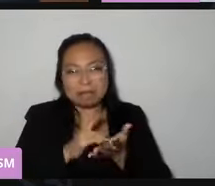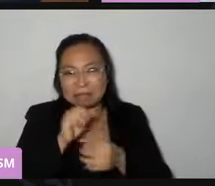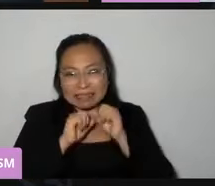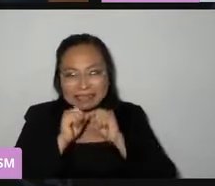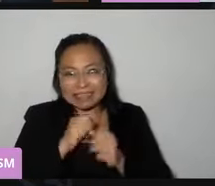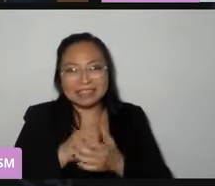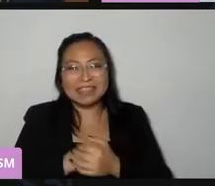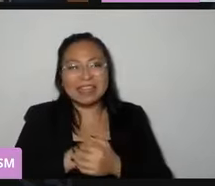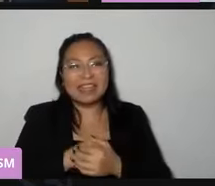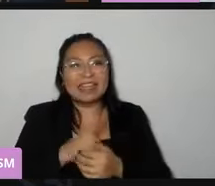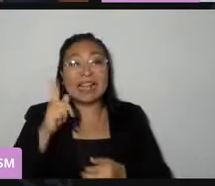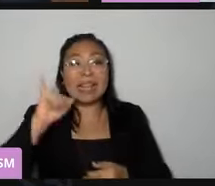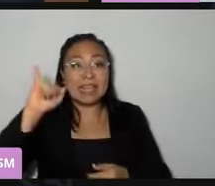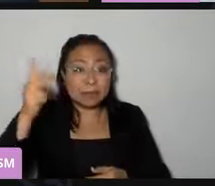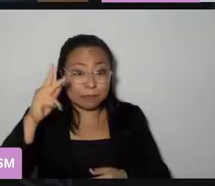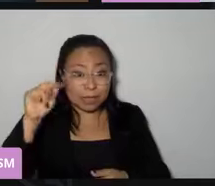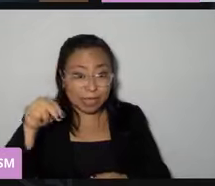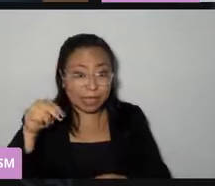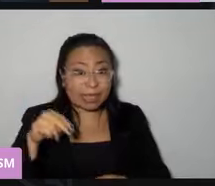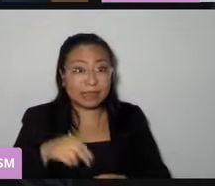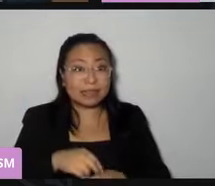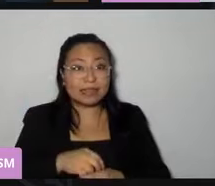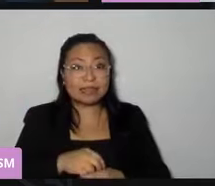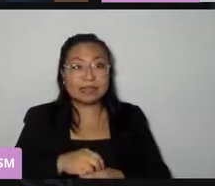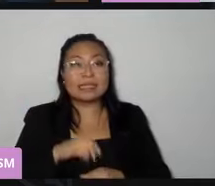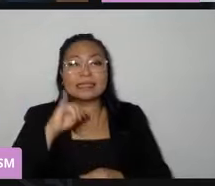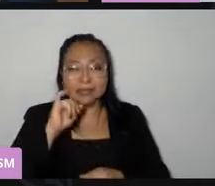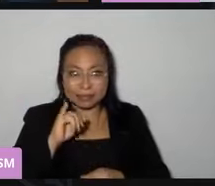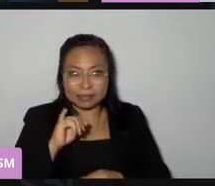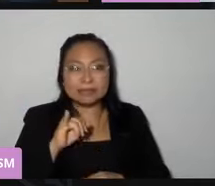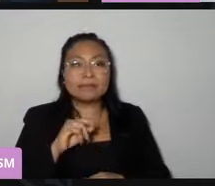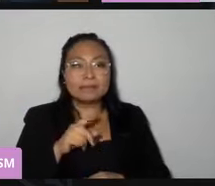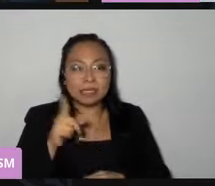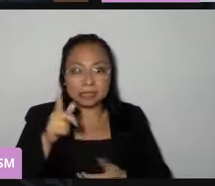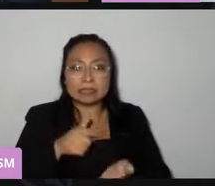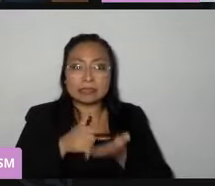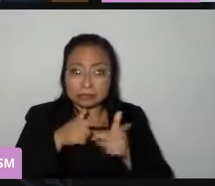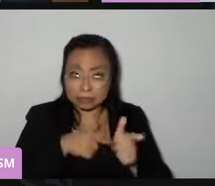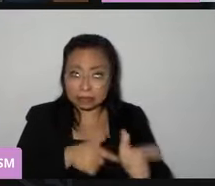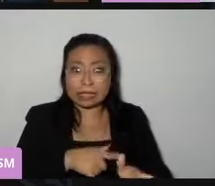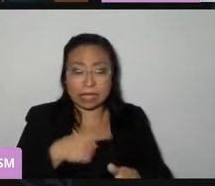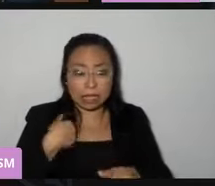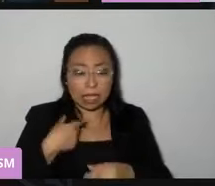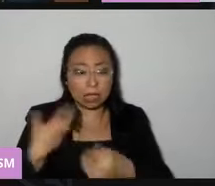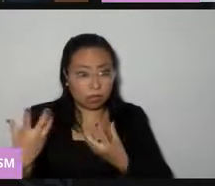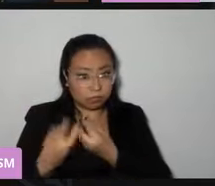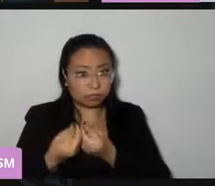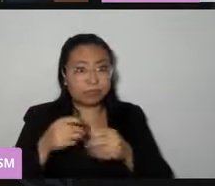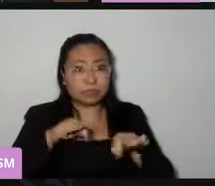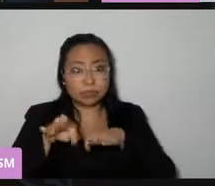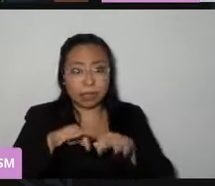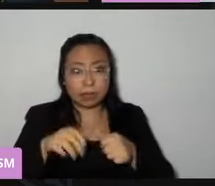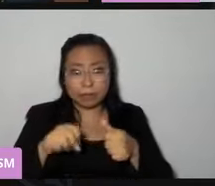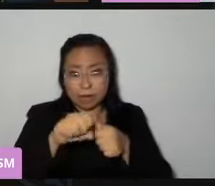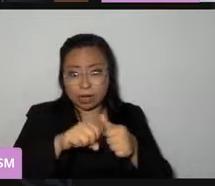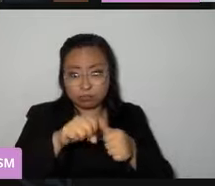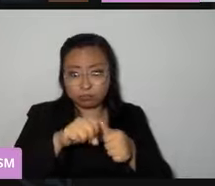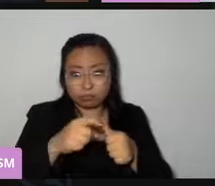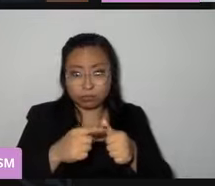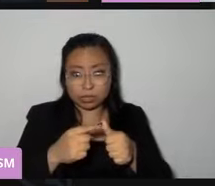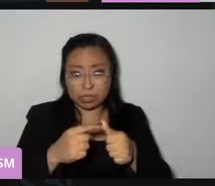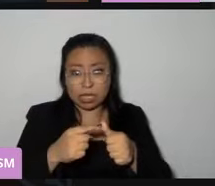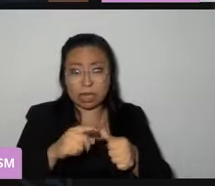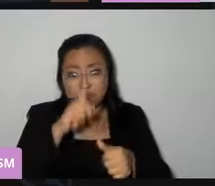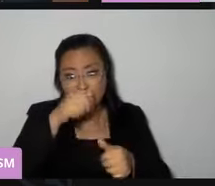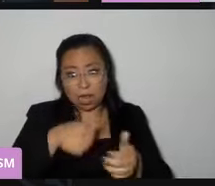Politécnico, el Instituto Politécnico Nacional sigue trabajando con ustedes en el tema de la tinta indeleble,